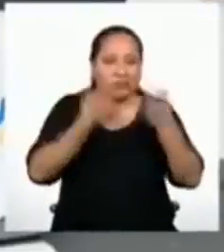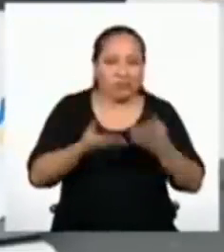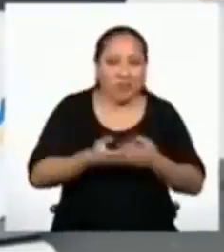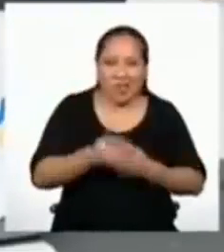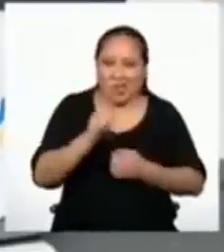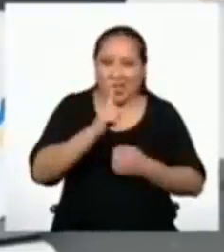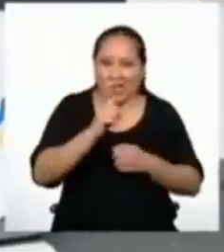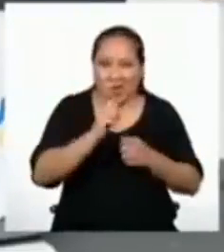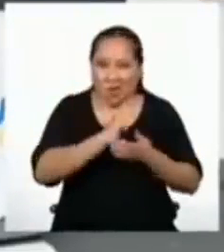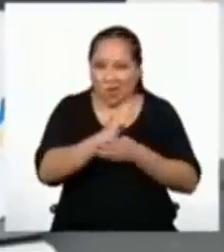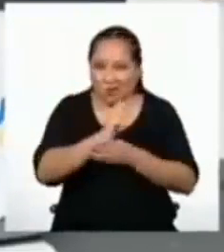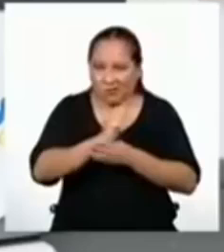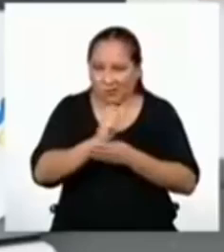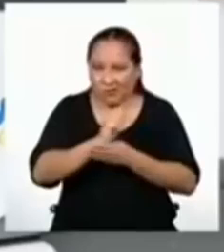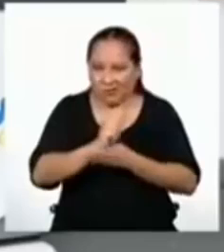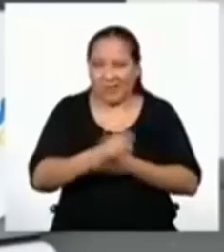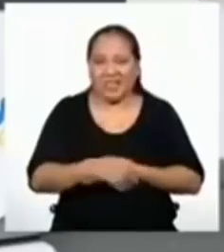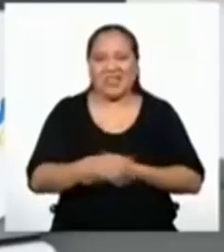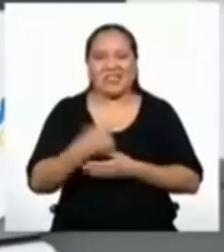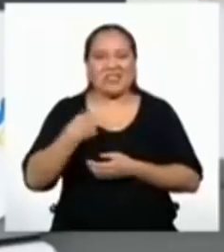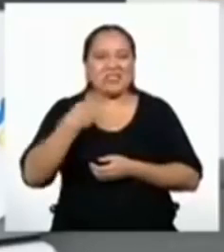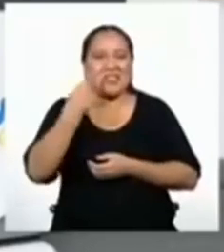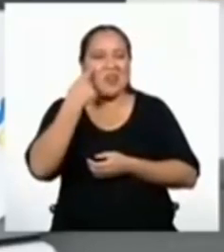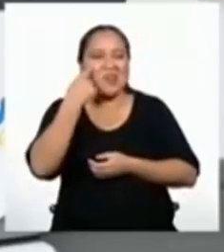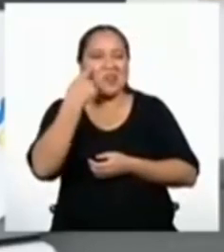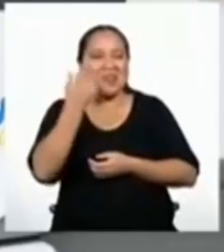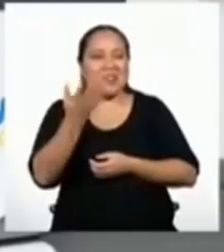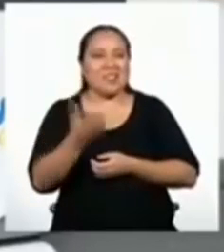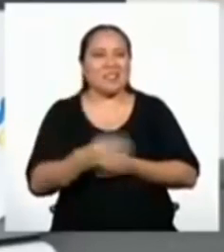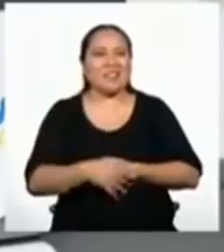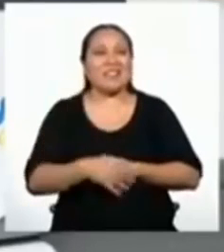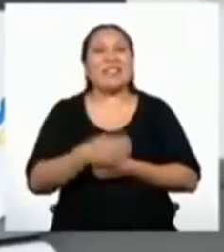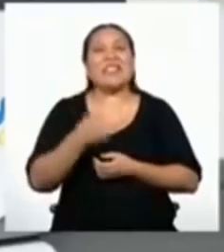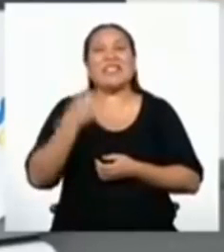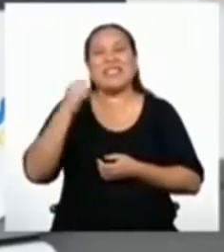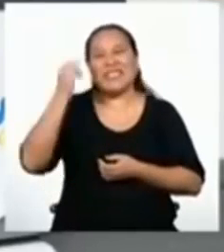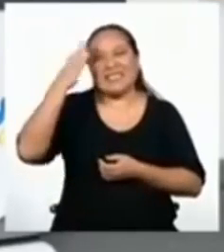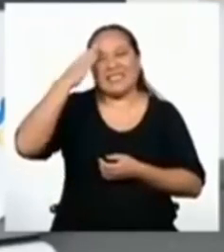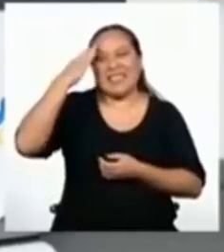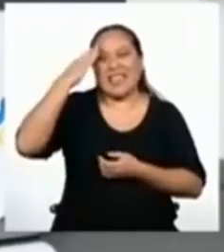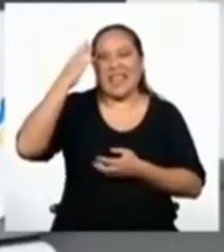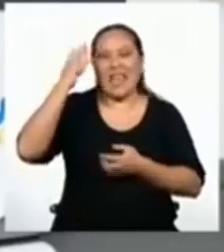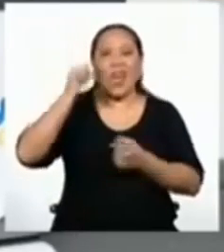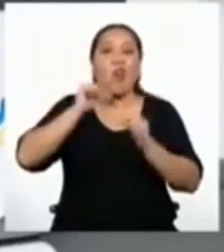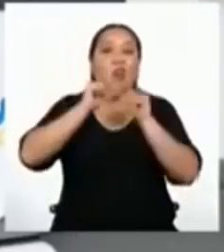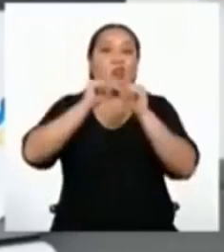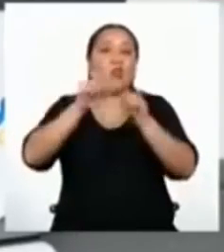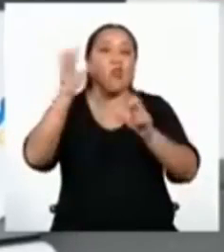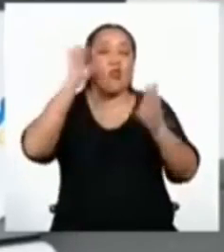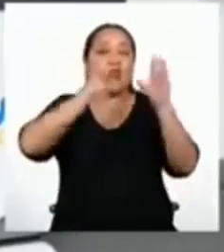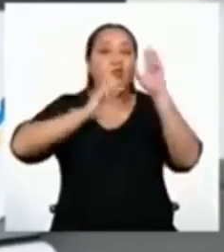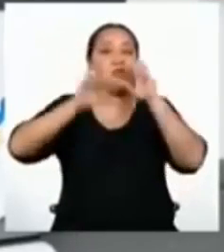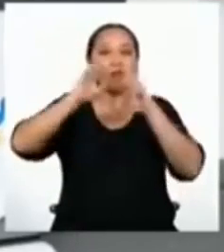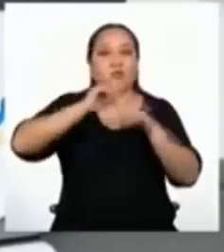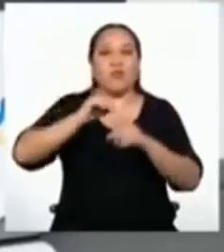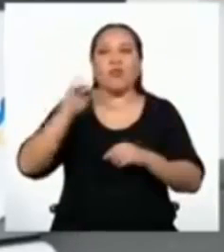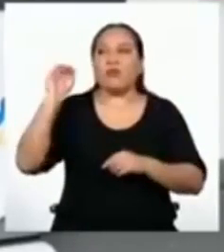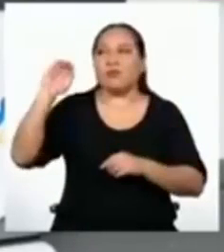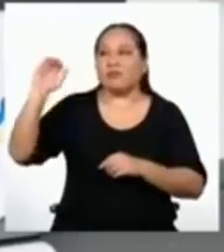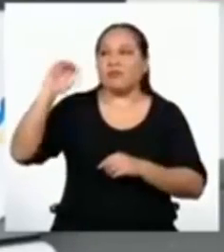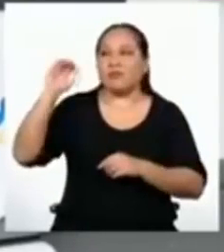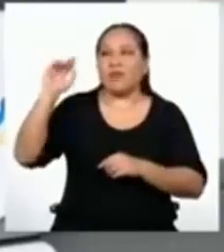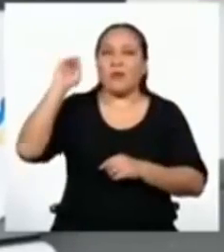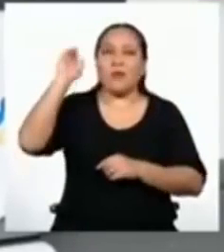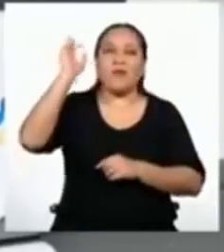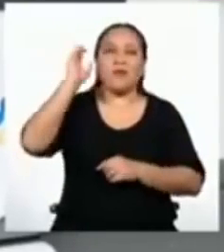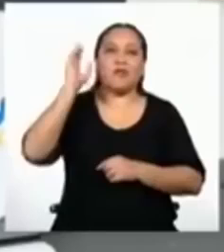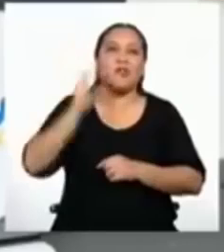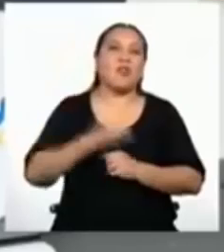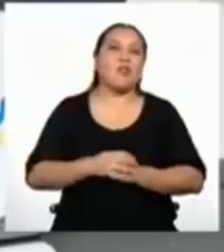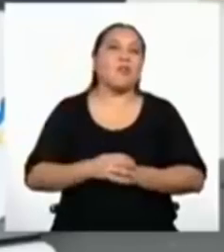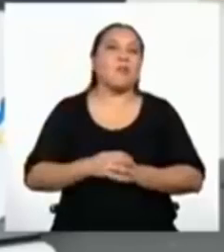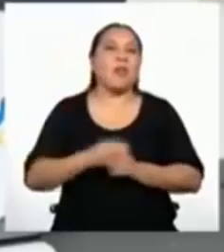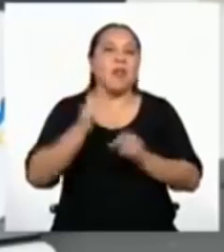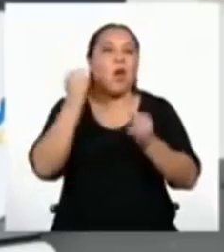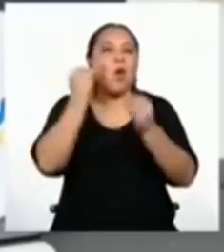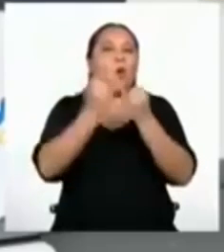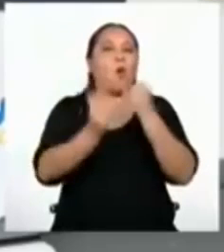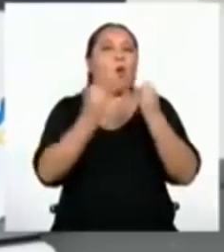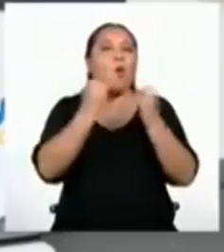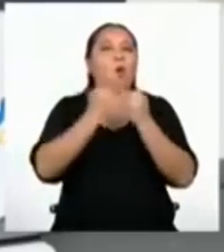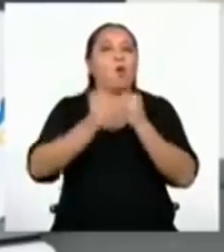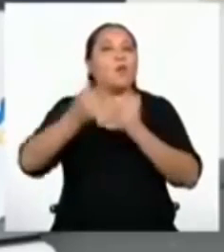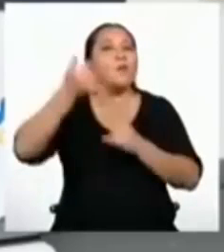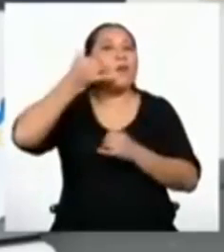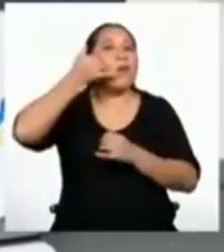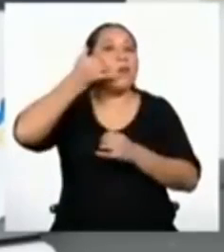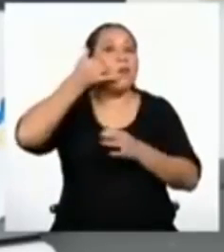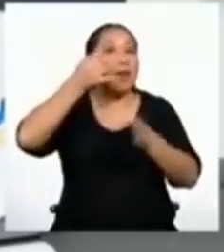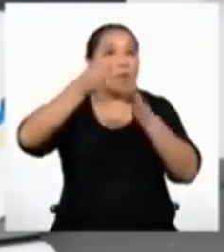Yo los conozco. Y como sé que aún hay dudas, me adelanté y le dije al profesor Emerson para tener una última llamada